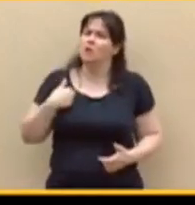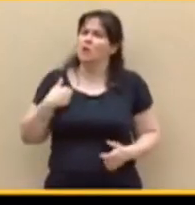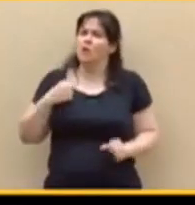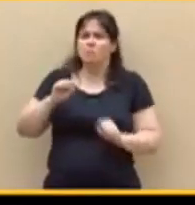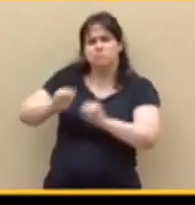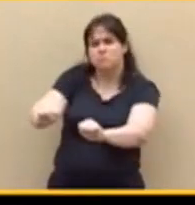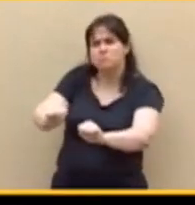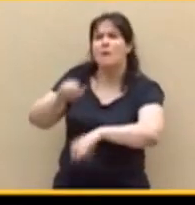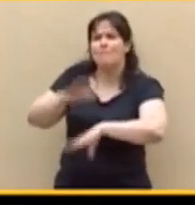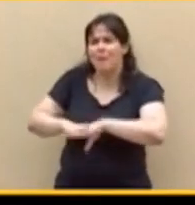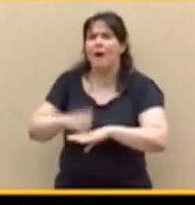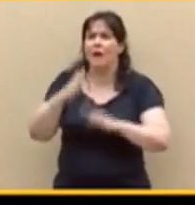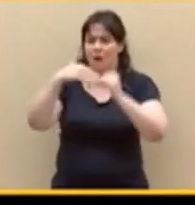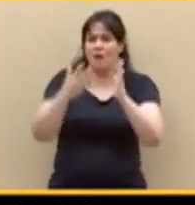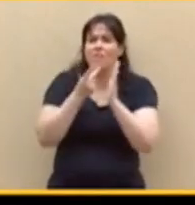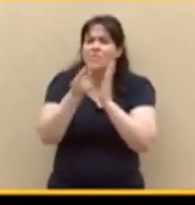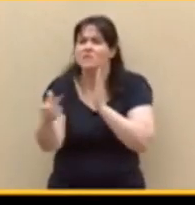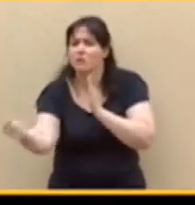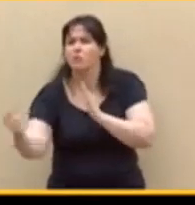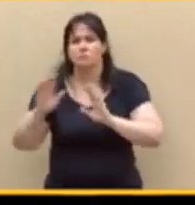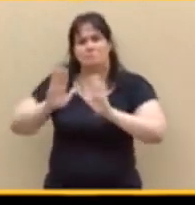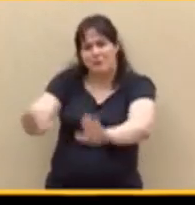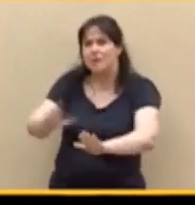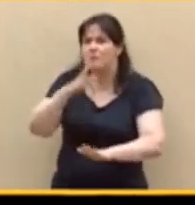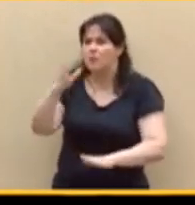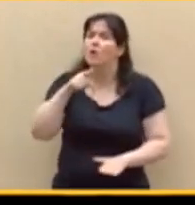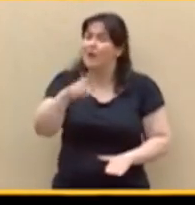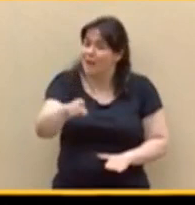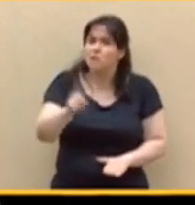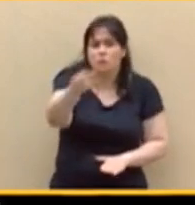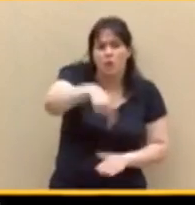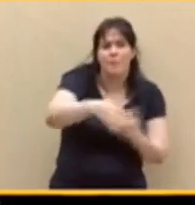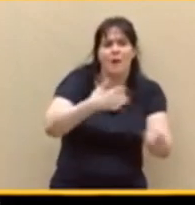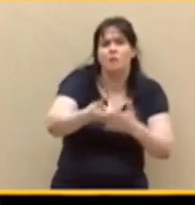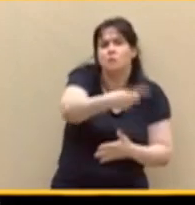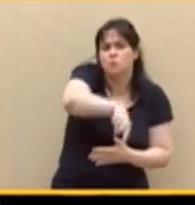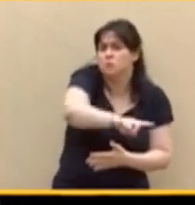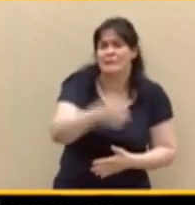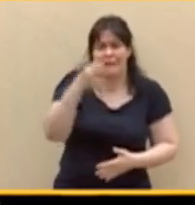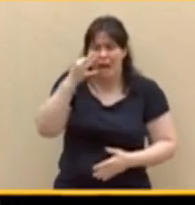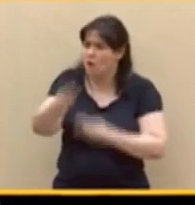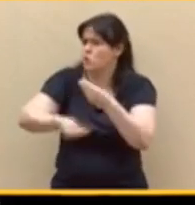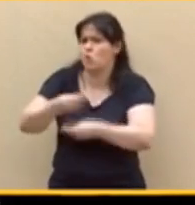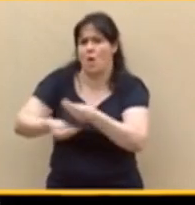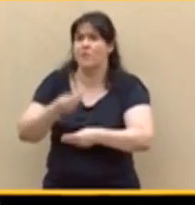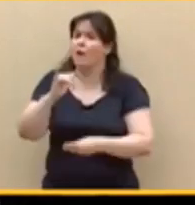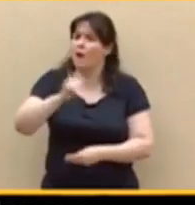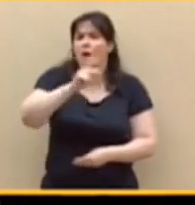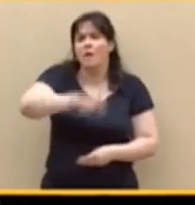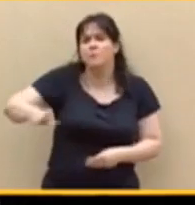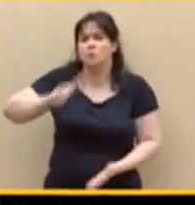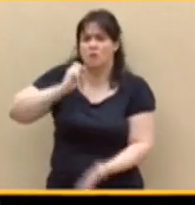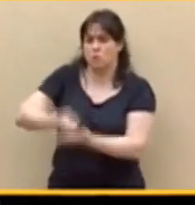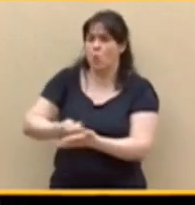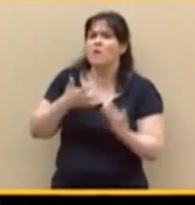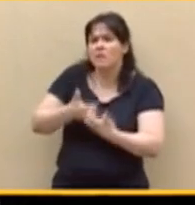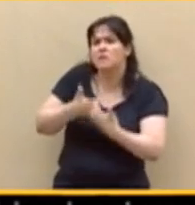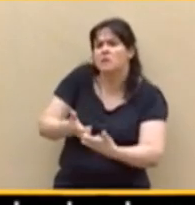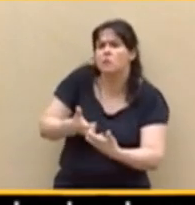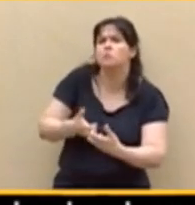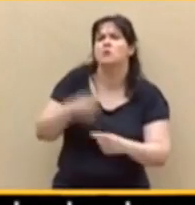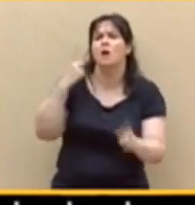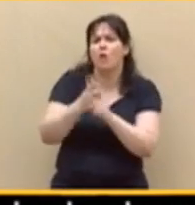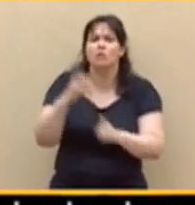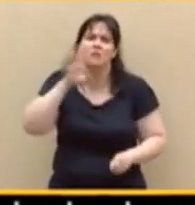que ustedes tenían que parar porque es una violación de los derechos humanos y no paraban. Aquí tienen a jueces que defendían la lucha contra la corrupción, contra